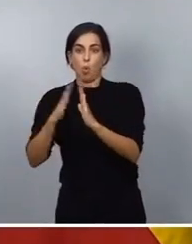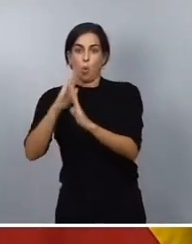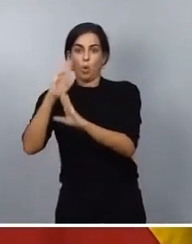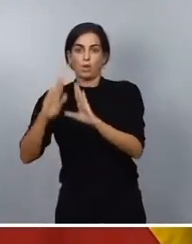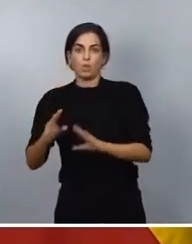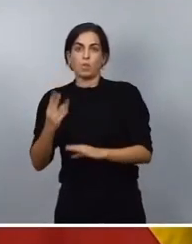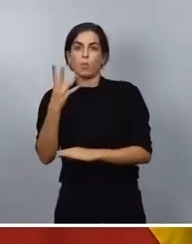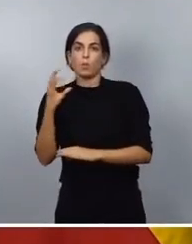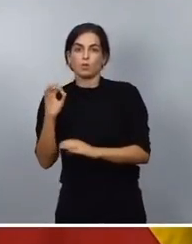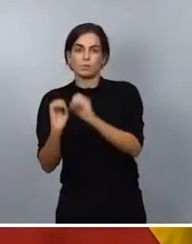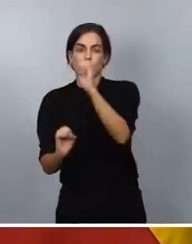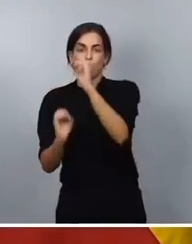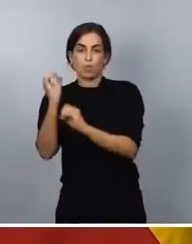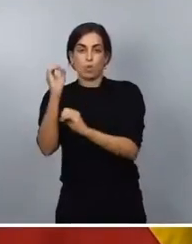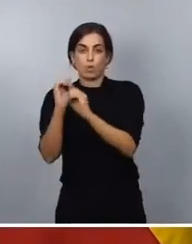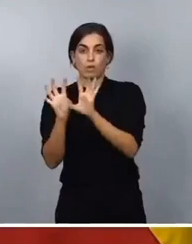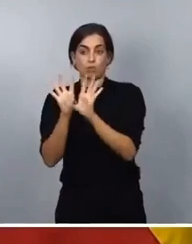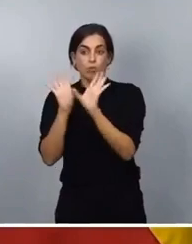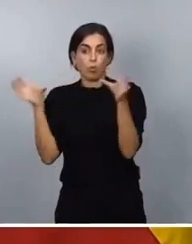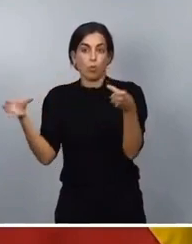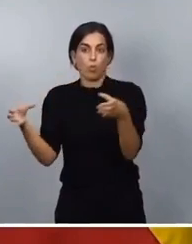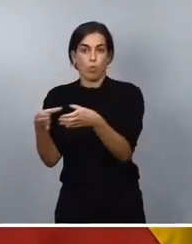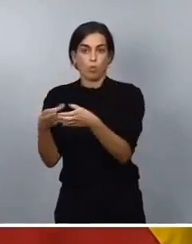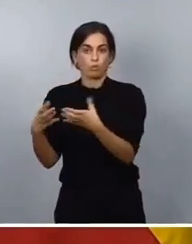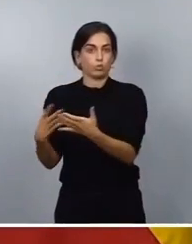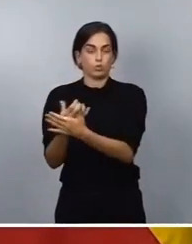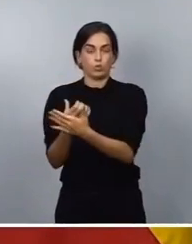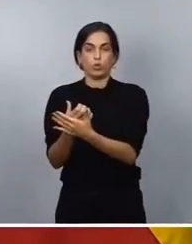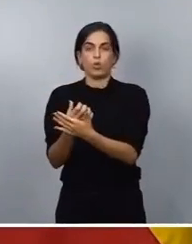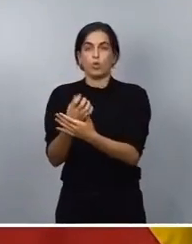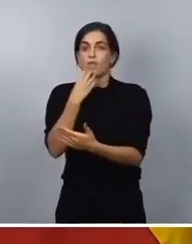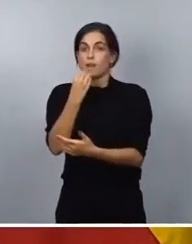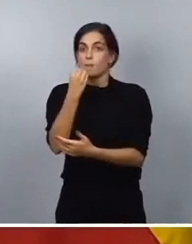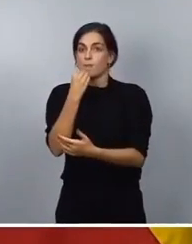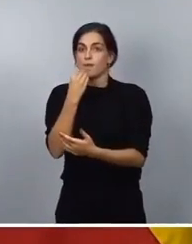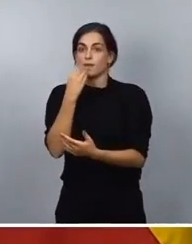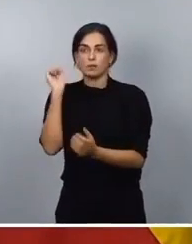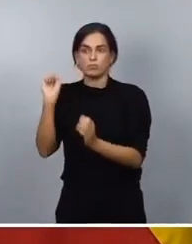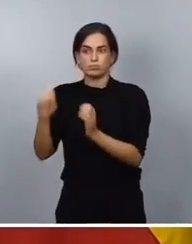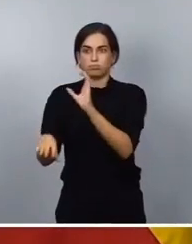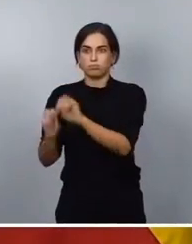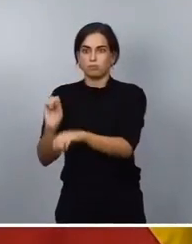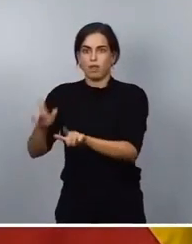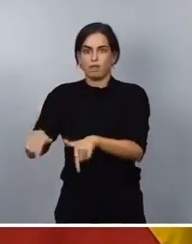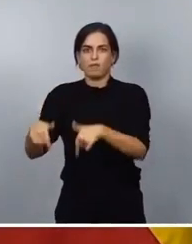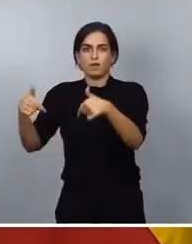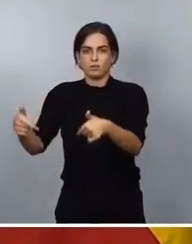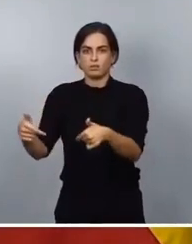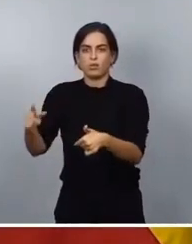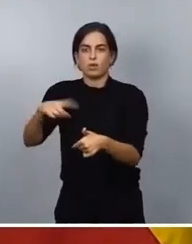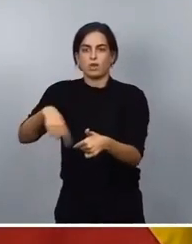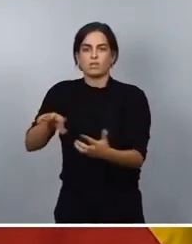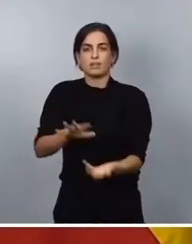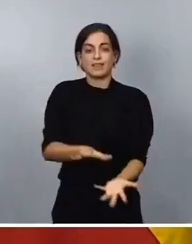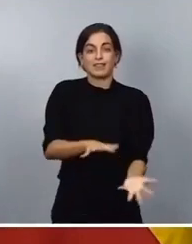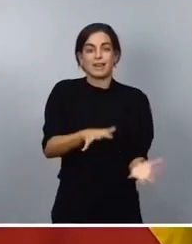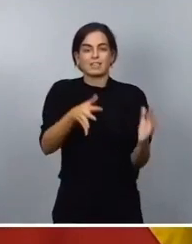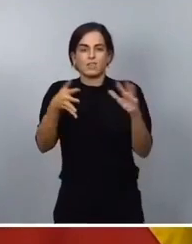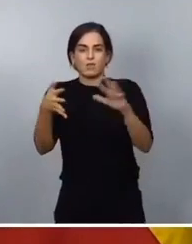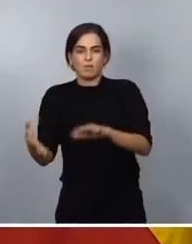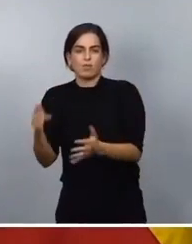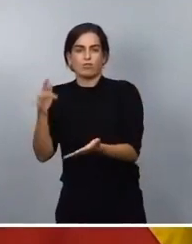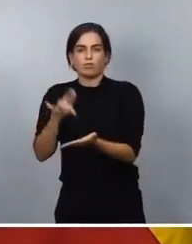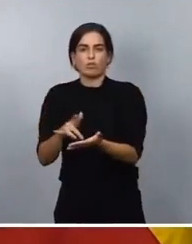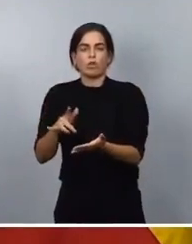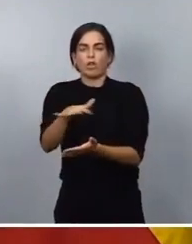conjunto de todos los alimentos despilfarrados lo son en su transformación en la industria, un